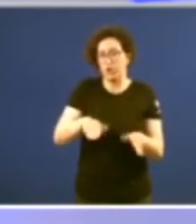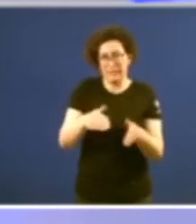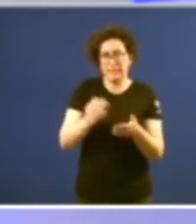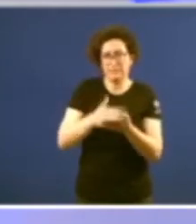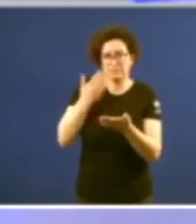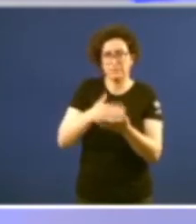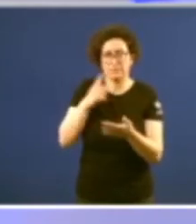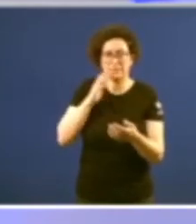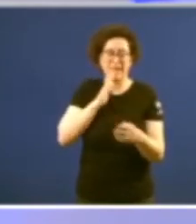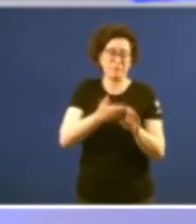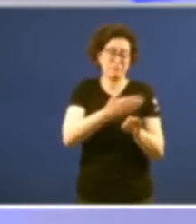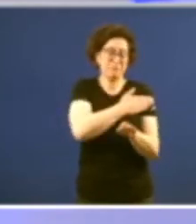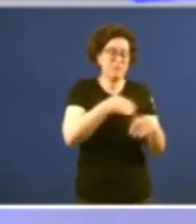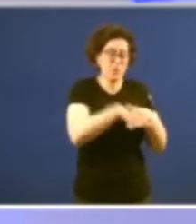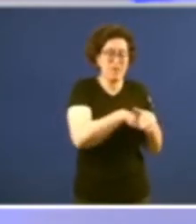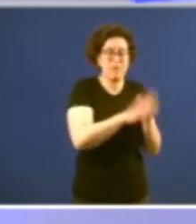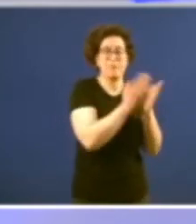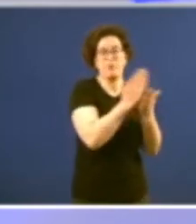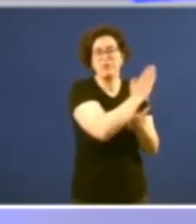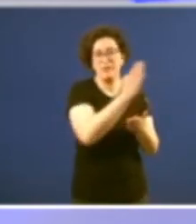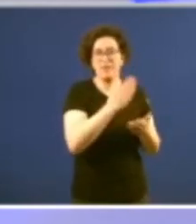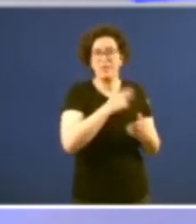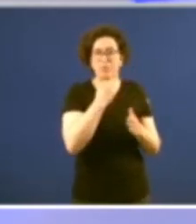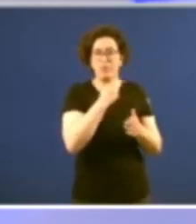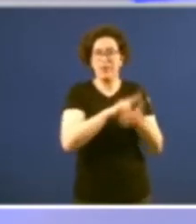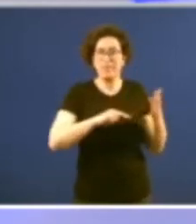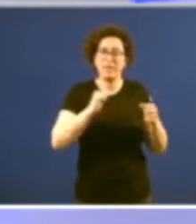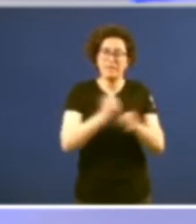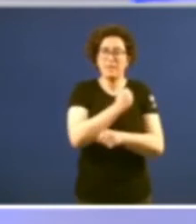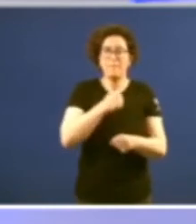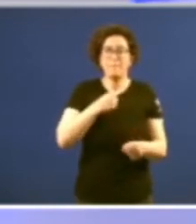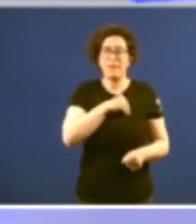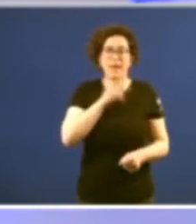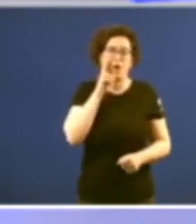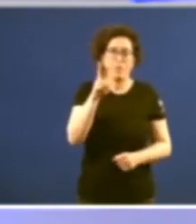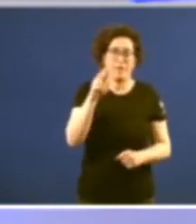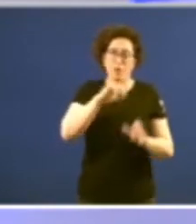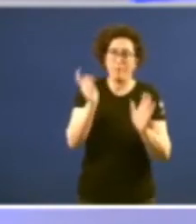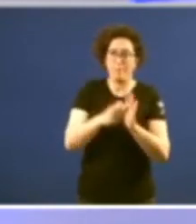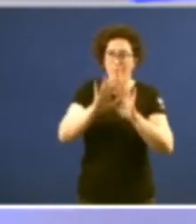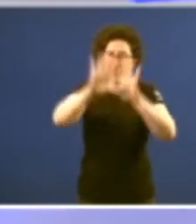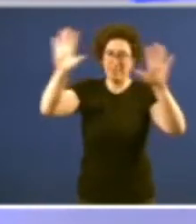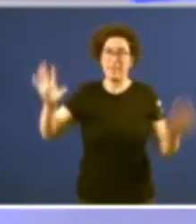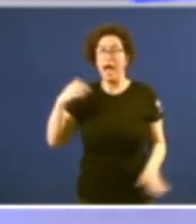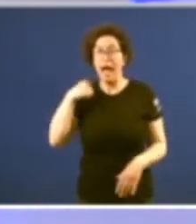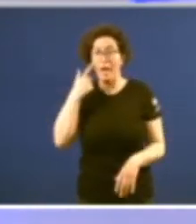na hemeroteca de la voz de Galicia esa é unha pena que non se poida ver completa a ver se conseguimos aí está